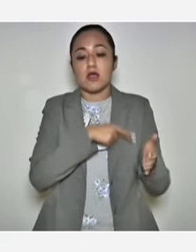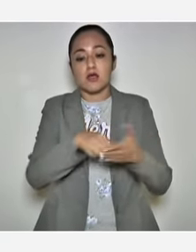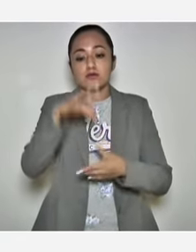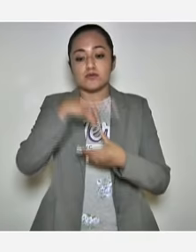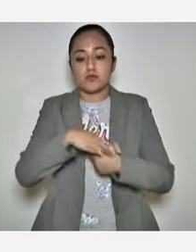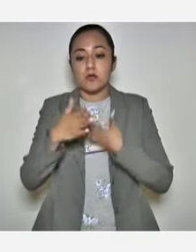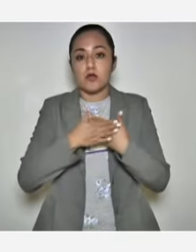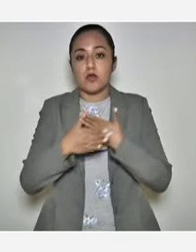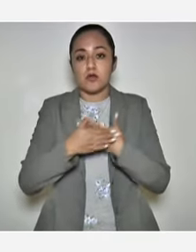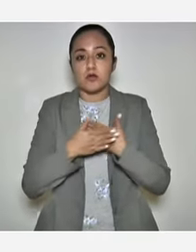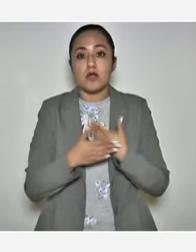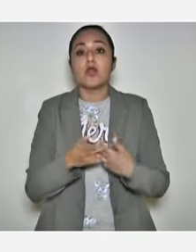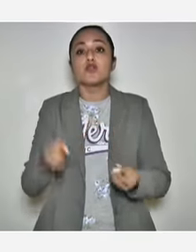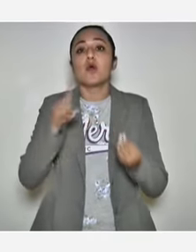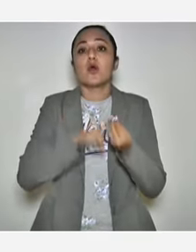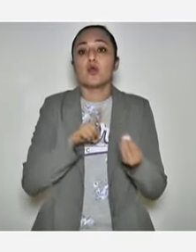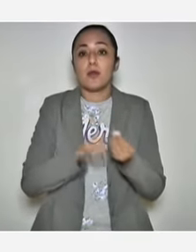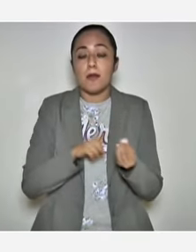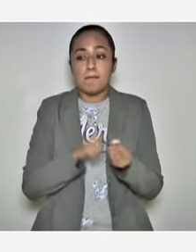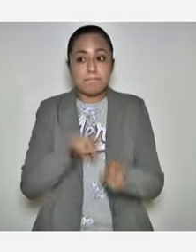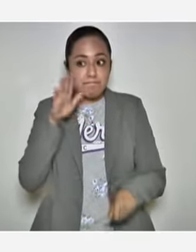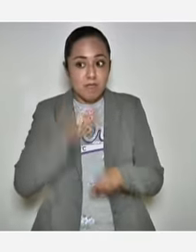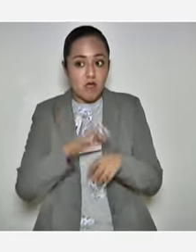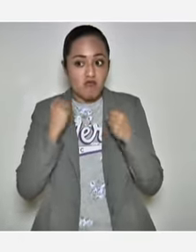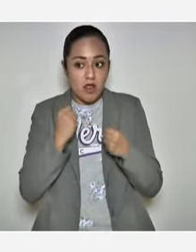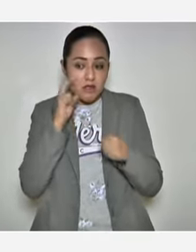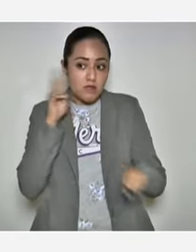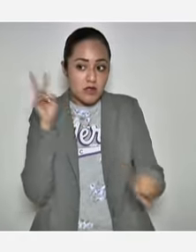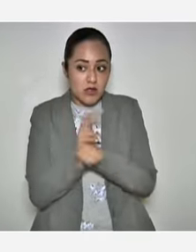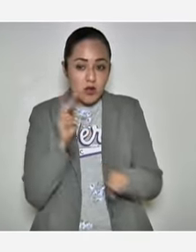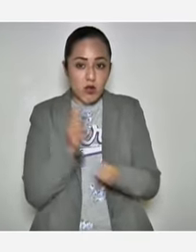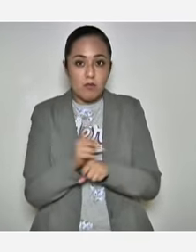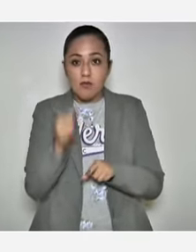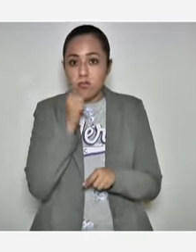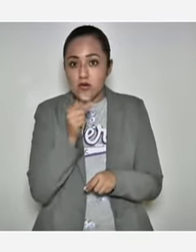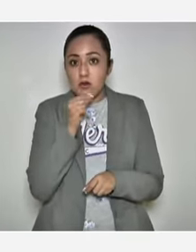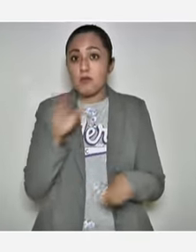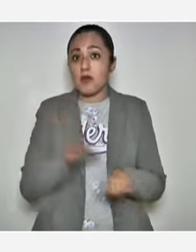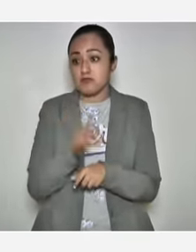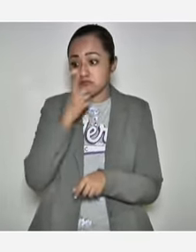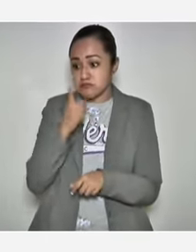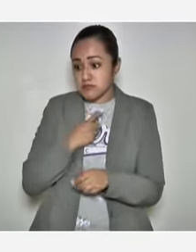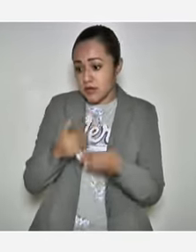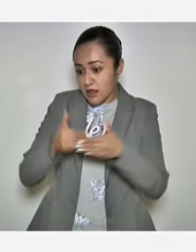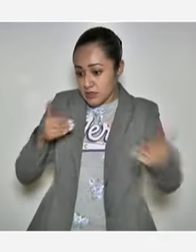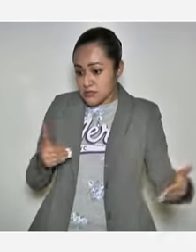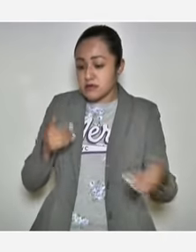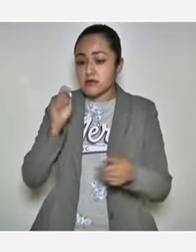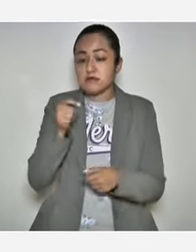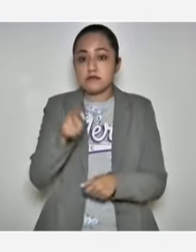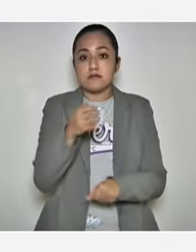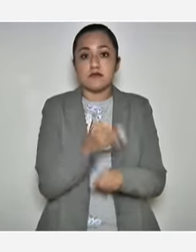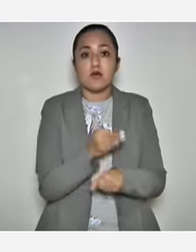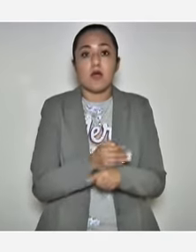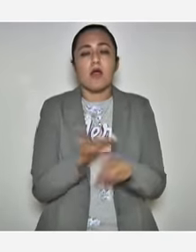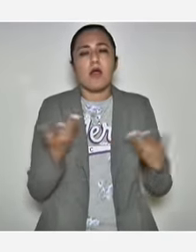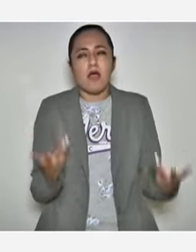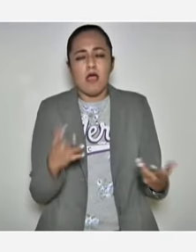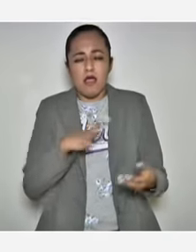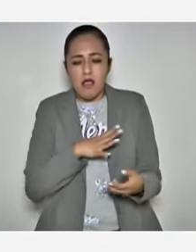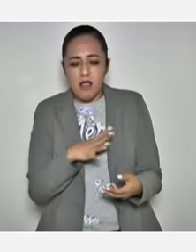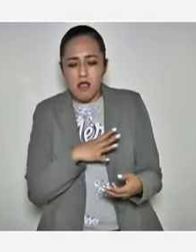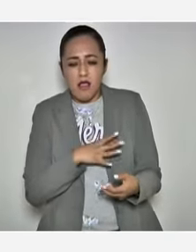y en dónde priorizarán la seguridad luego de que usted nos ha informado que ha habido